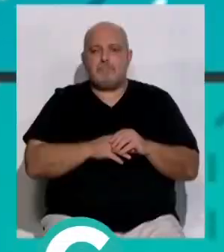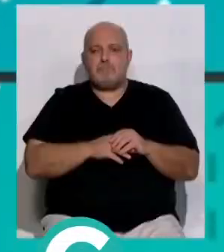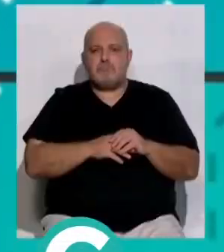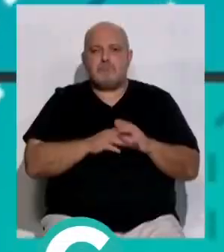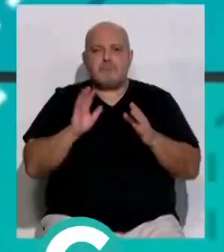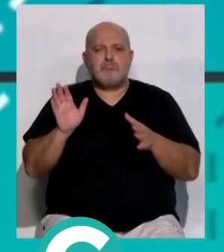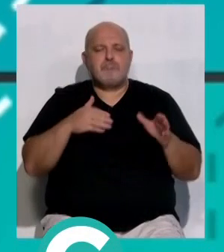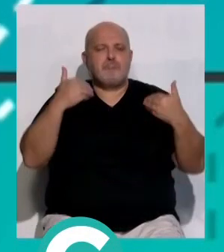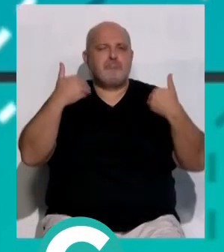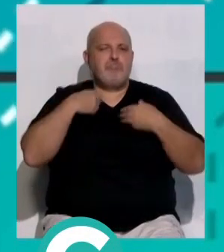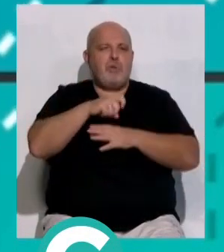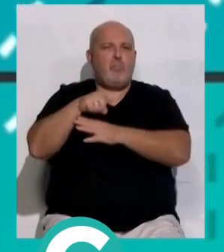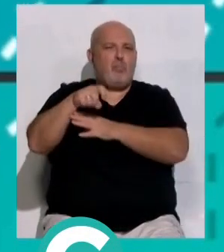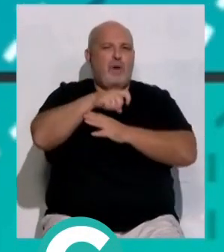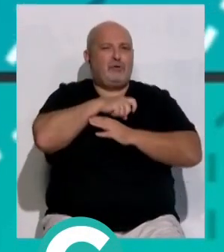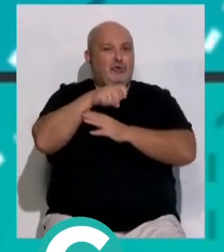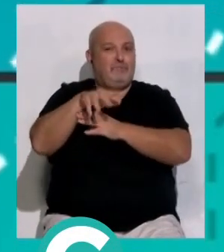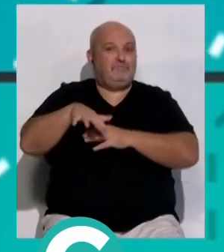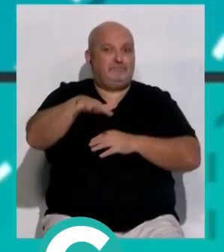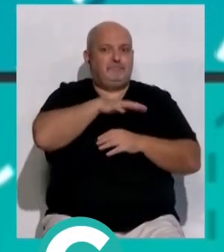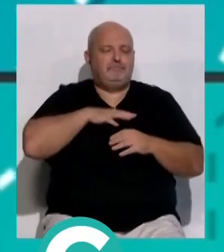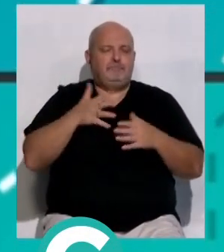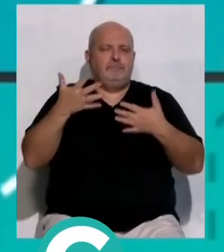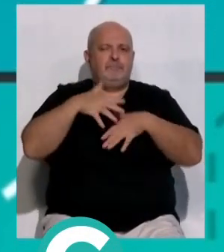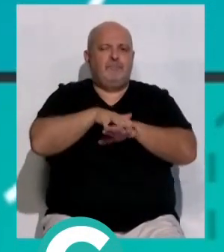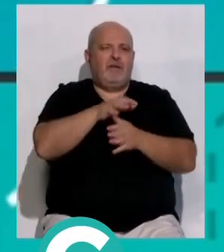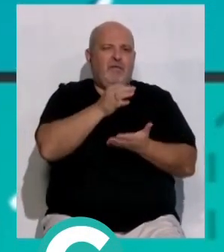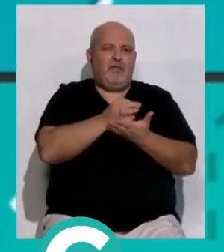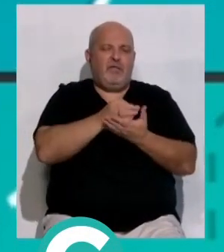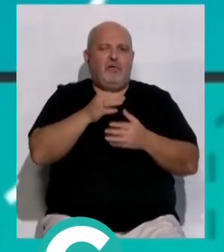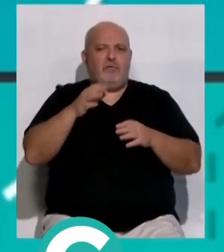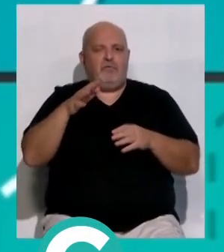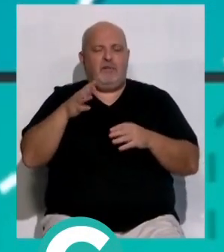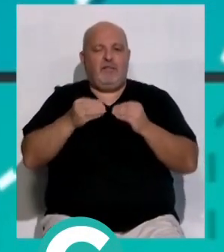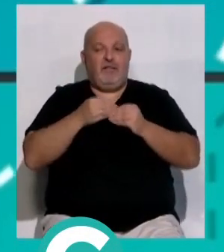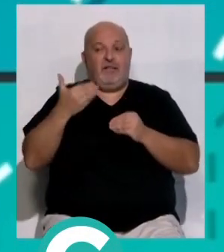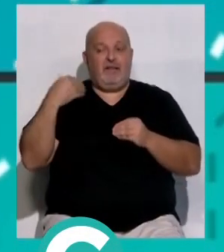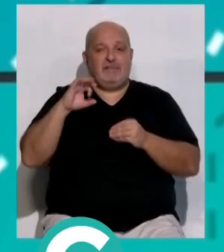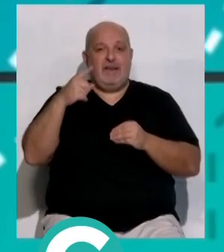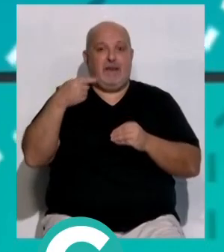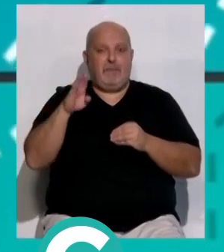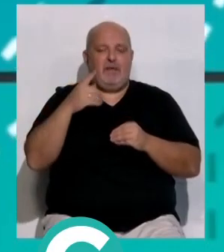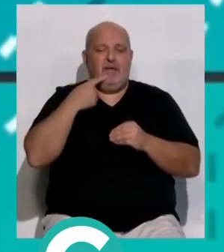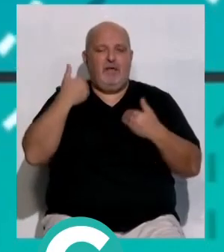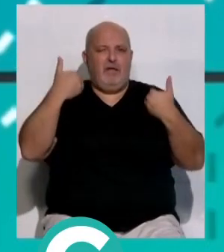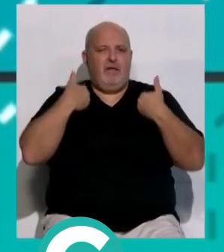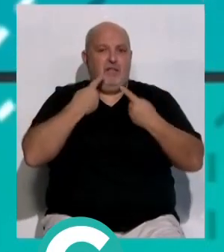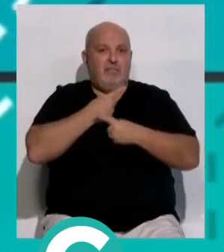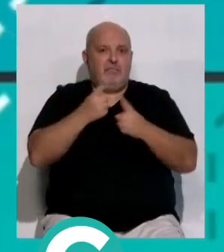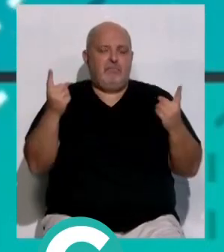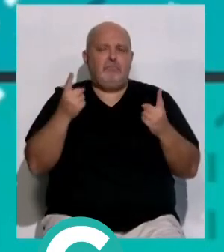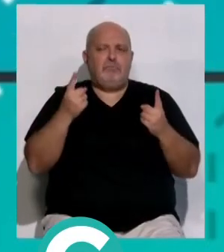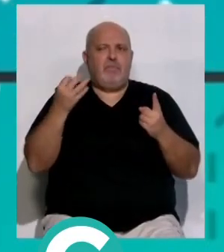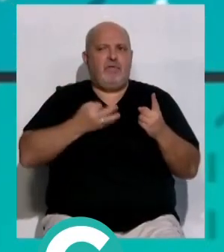La autoridad portuaria ultimará el proyecto de integración del muelle tras la celebración de la SELGP. La presidenta de la entidad ha señalado